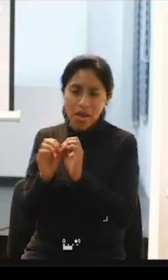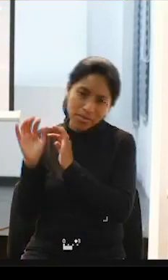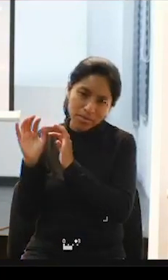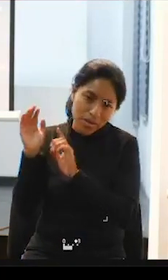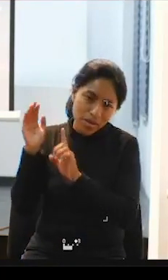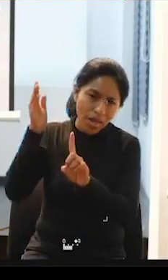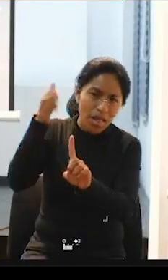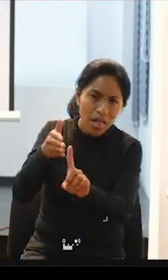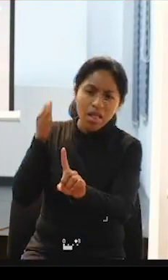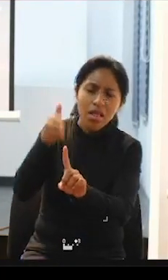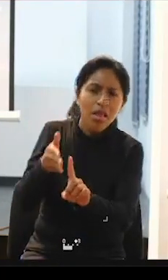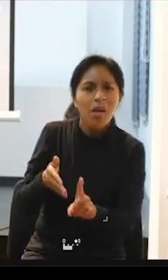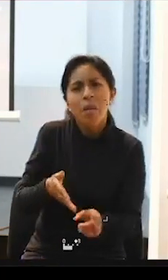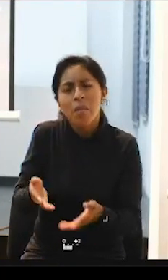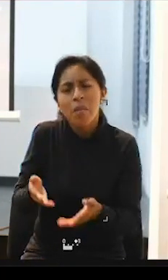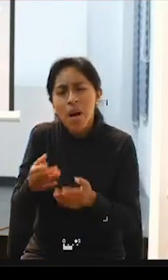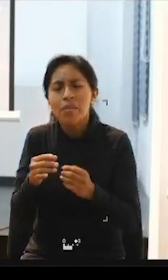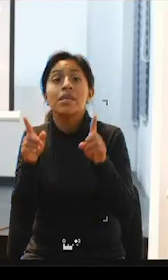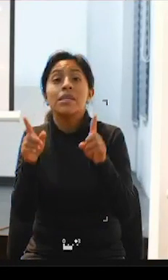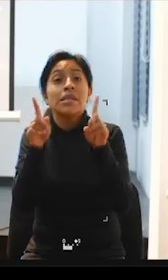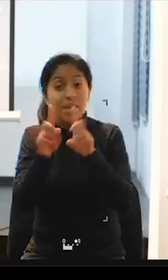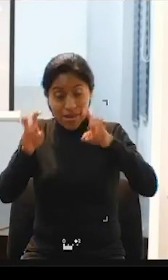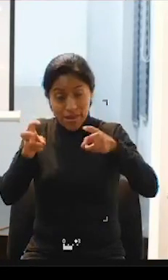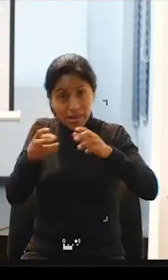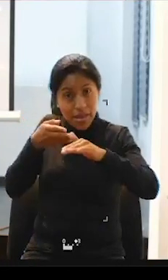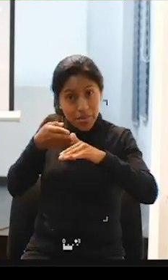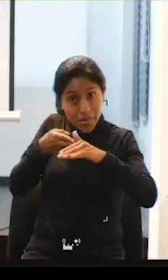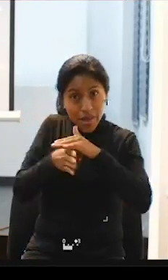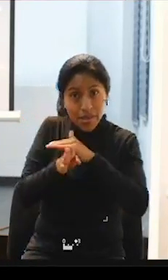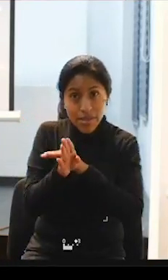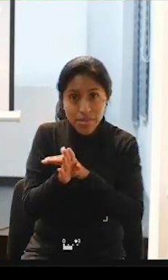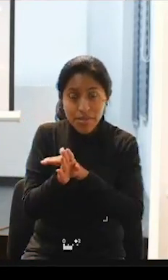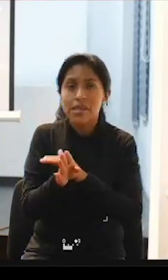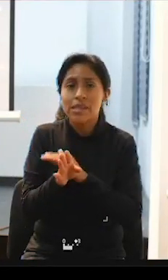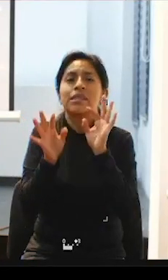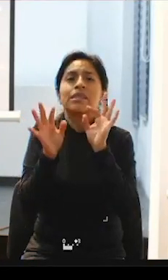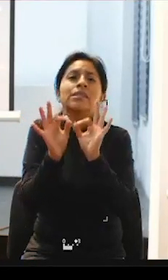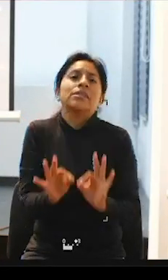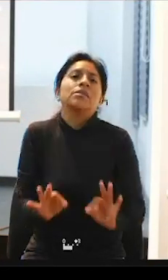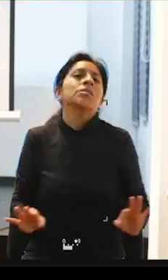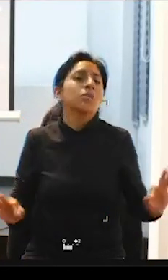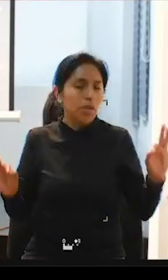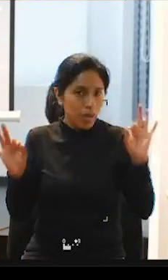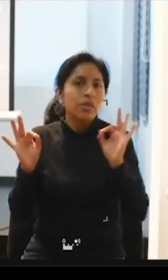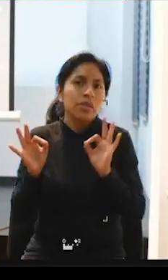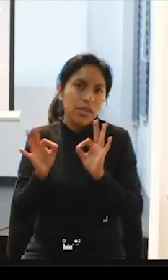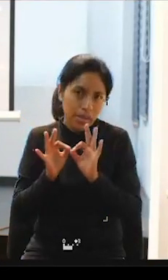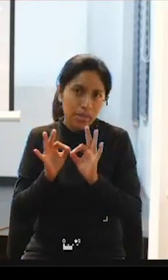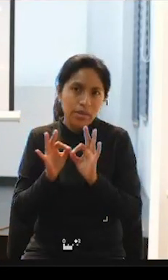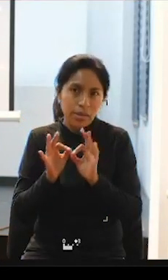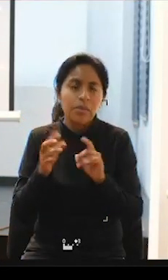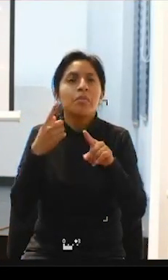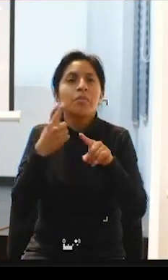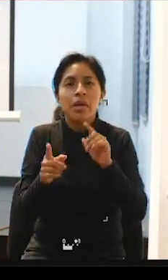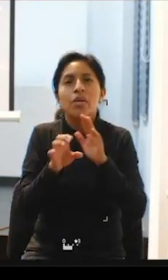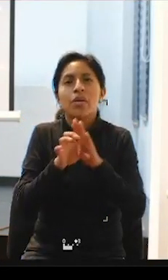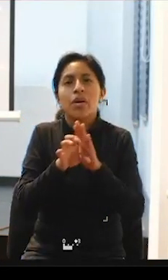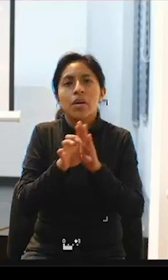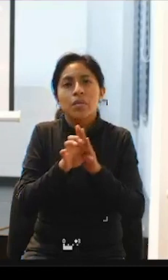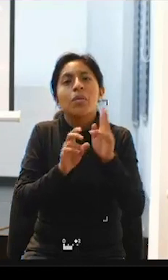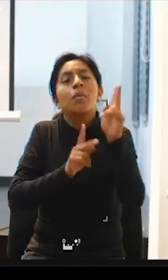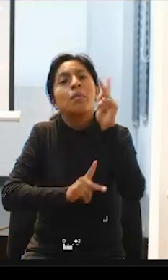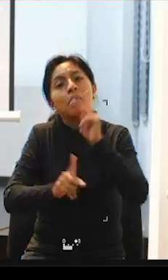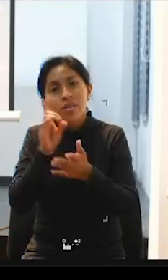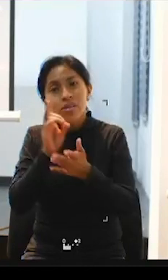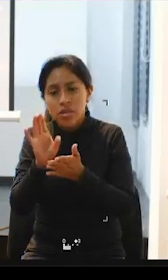esto y haremos esto ¿no? el tema de accesibilidad es necesario pero hay personas con discapacidad de que ni siquiera pueden